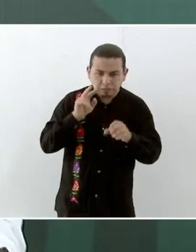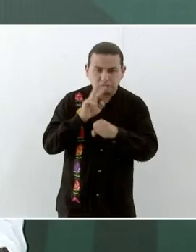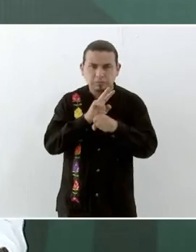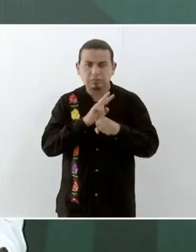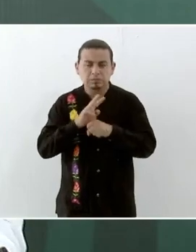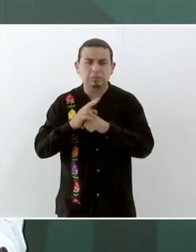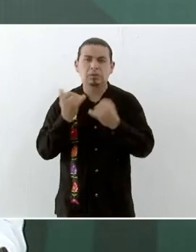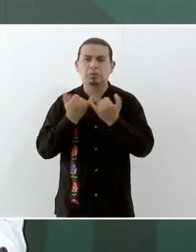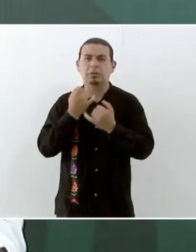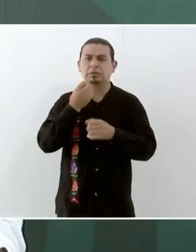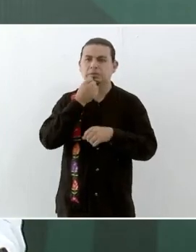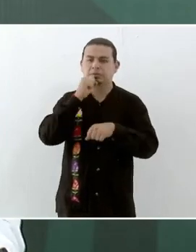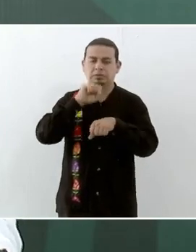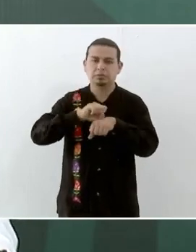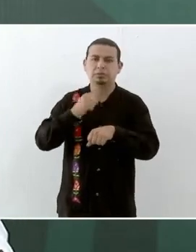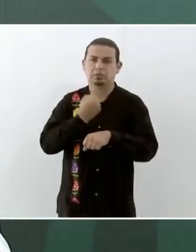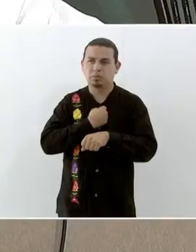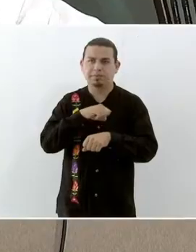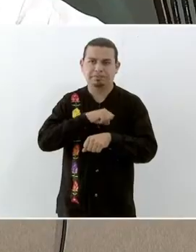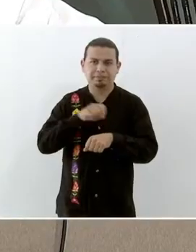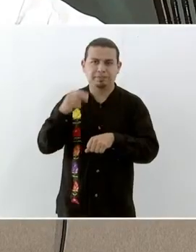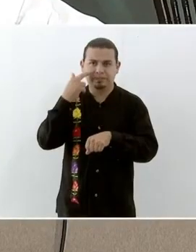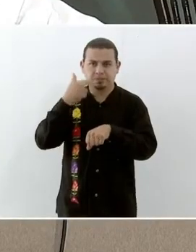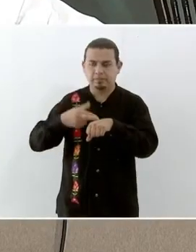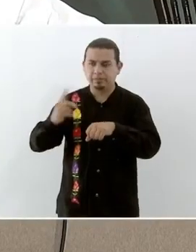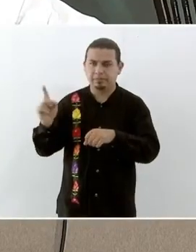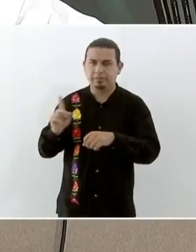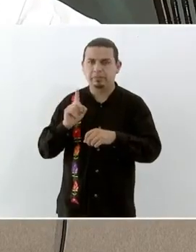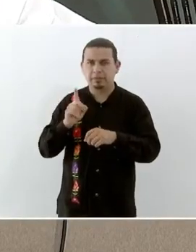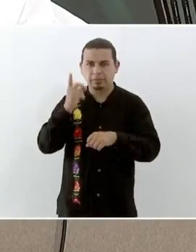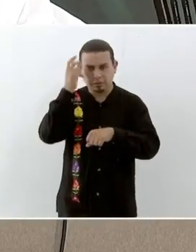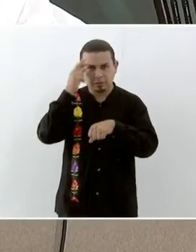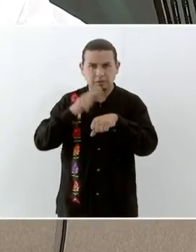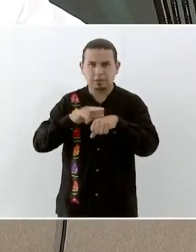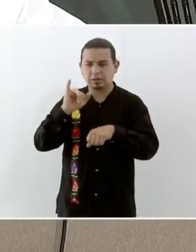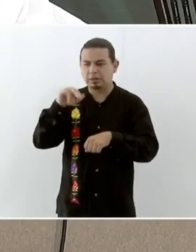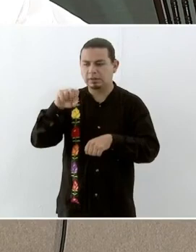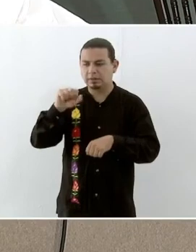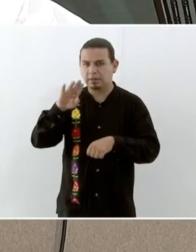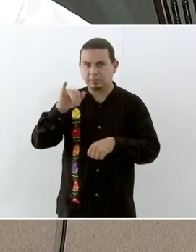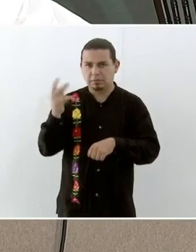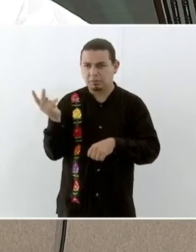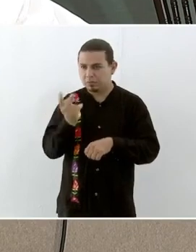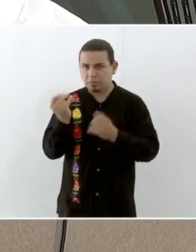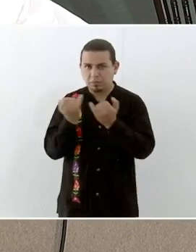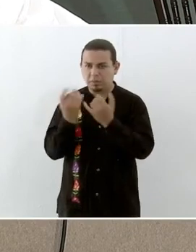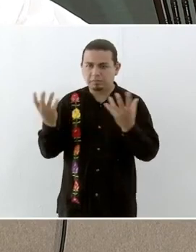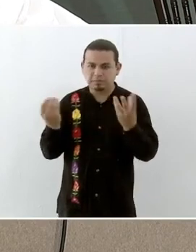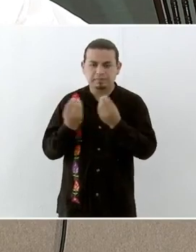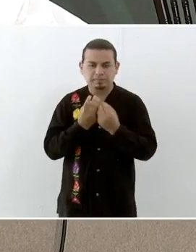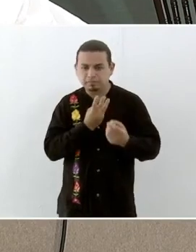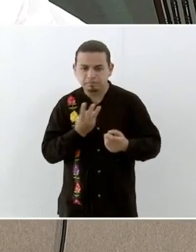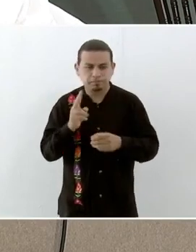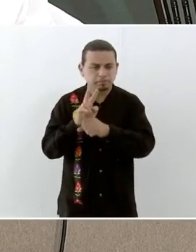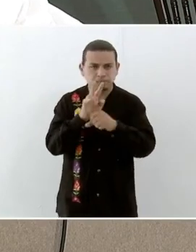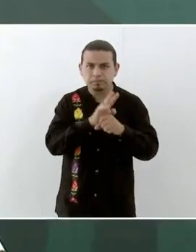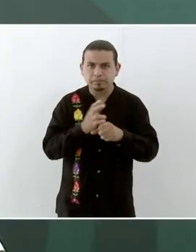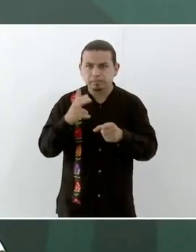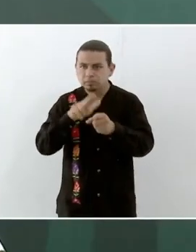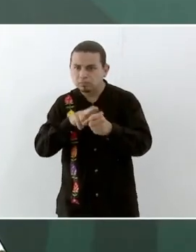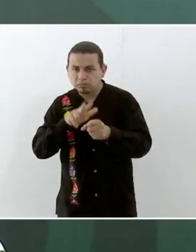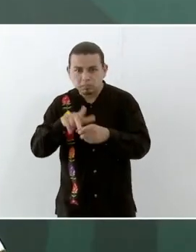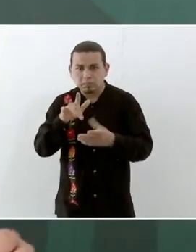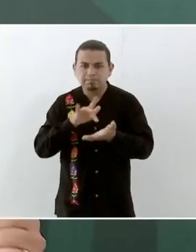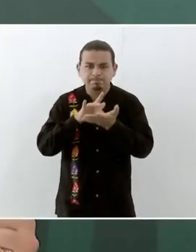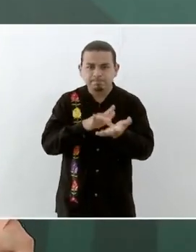la Secretaría de Salud. Agradezco al señor secretario, con el director del Insabi, en donde cada uno de los hospitales se